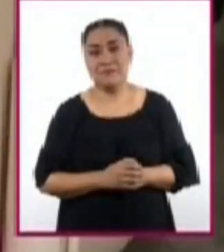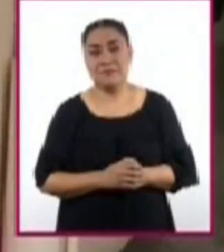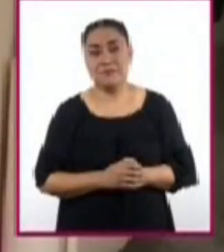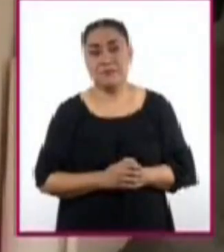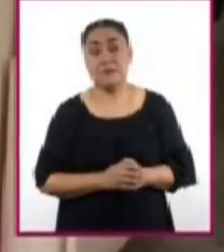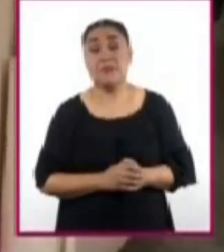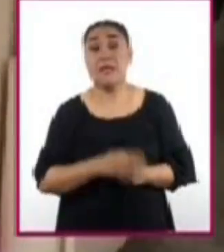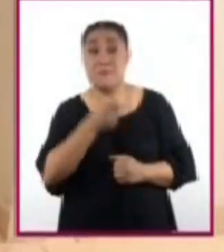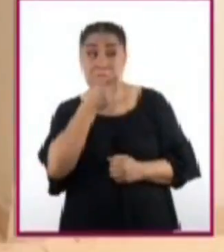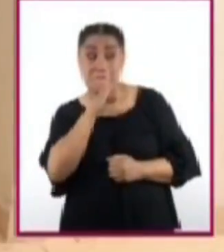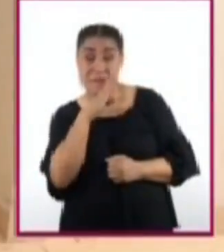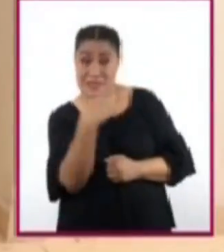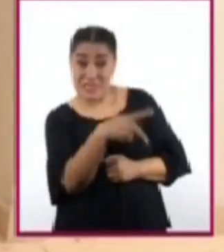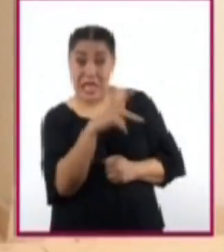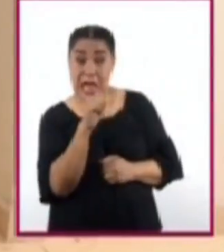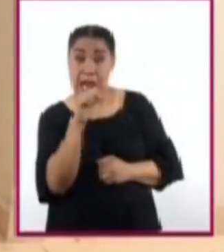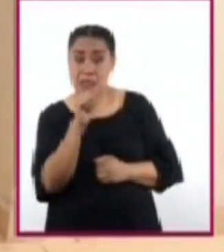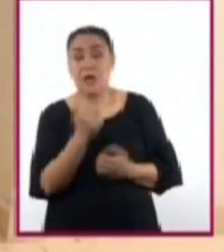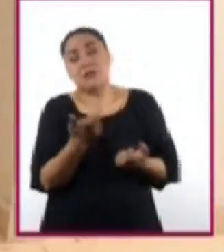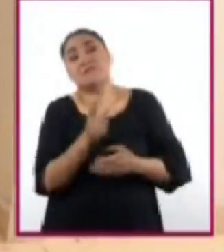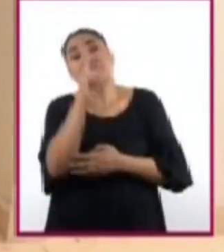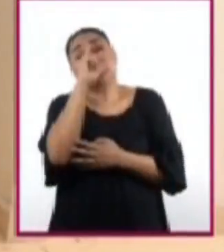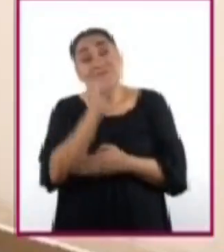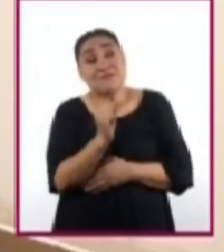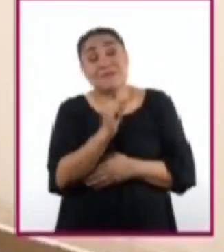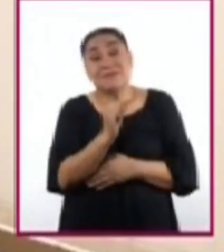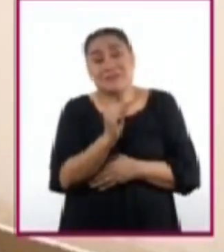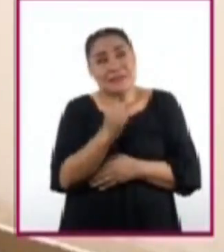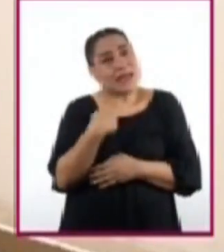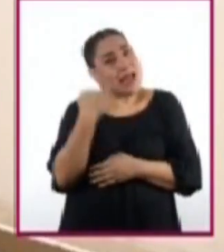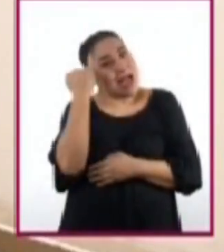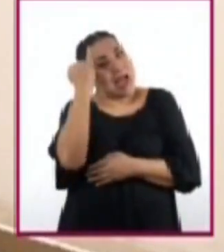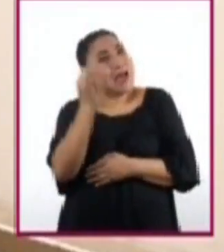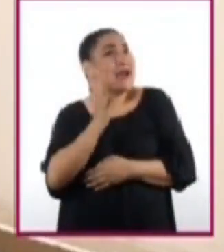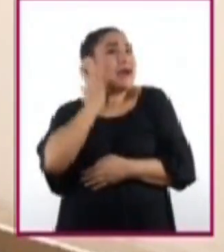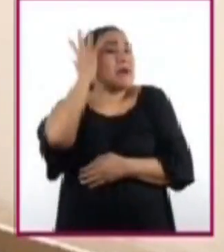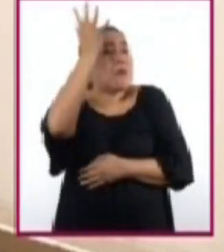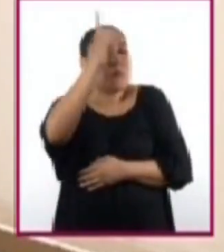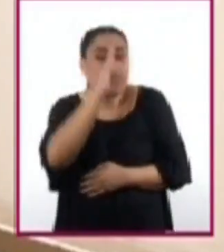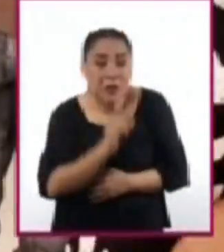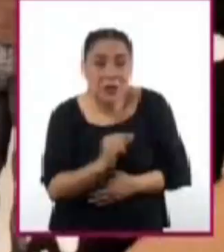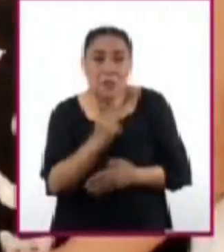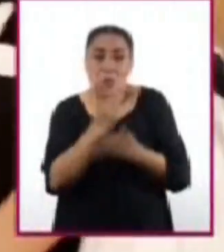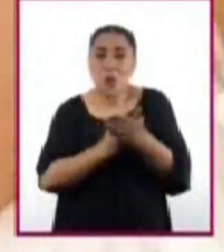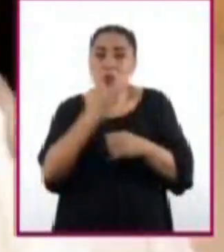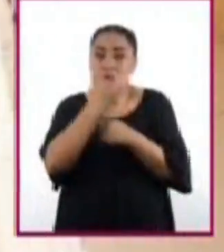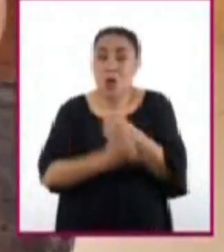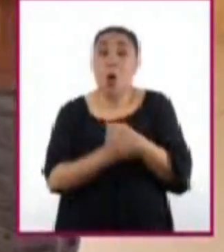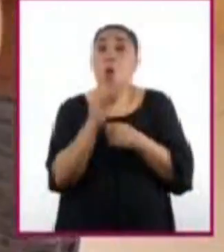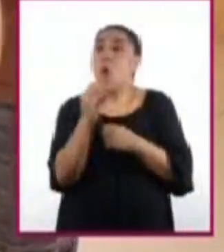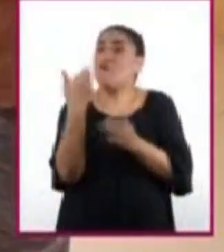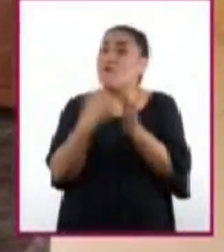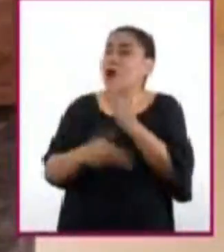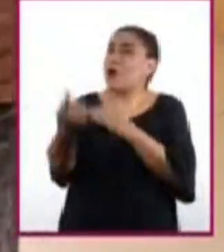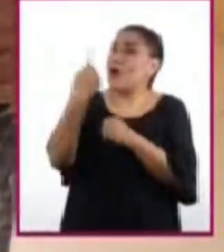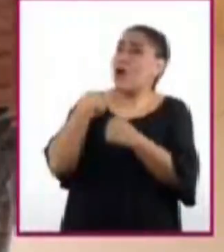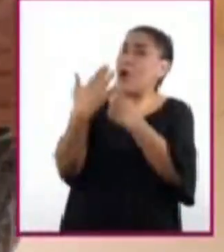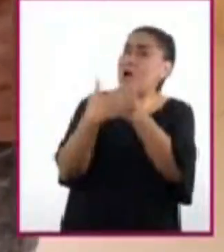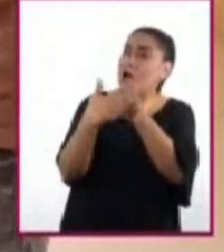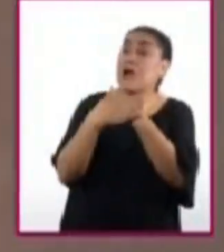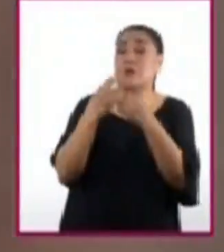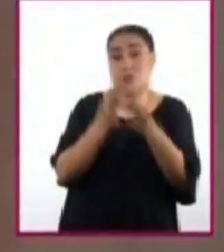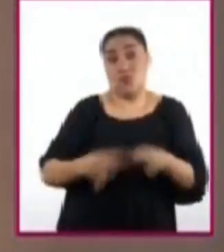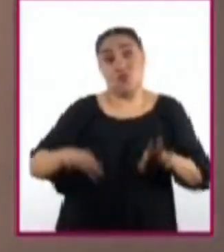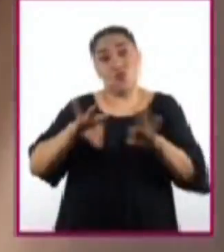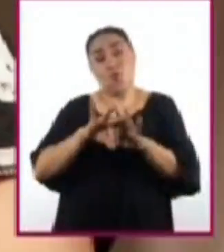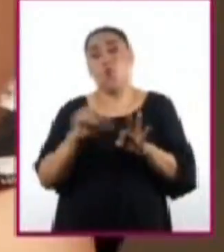Los papás de Ana no tuvieron la oportunidad de elaborar su proyecto de vida. Tampoco contaron con información sobre la importancia de